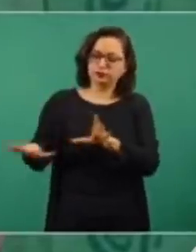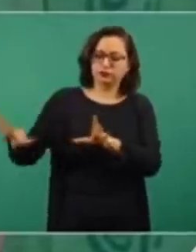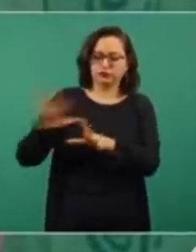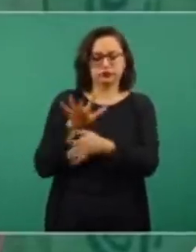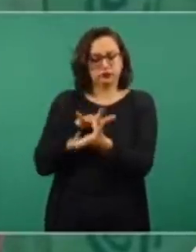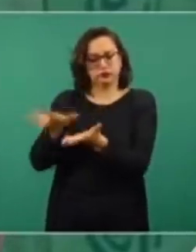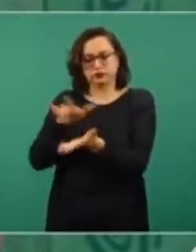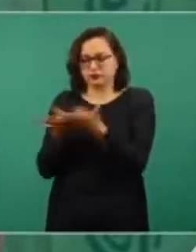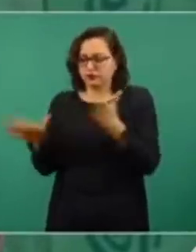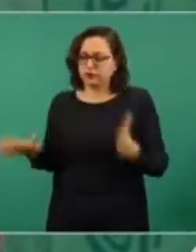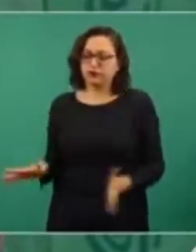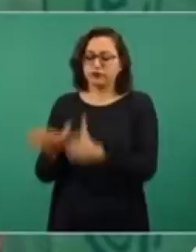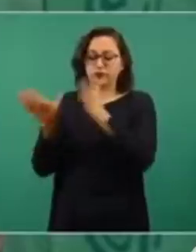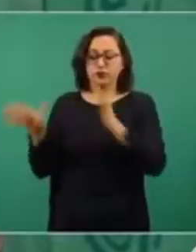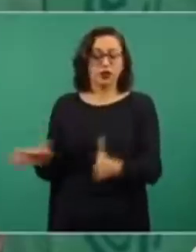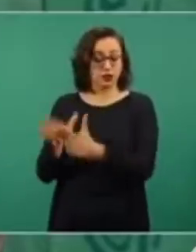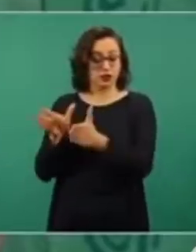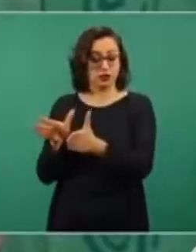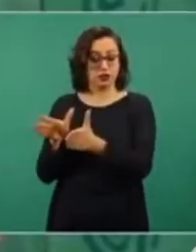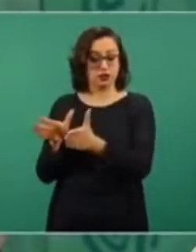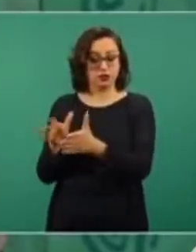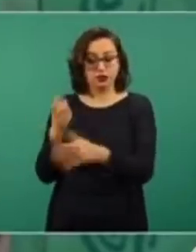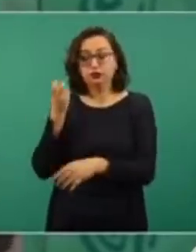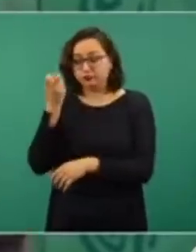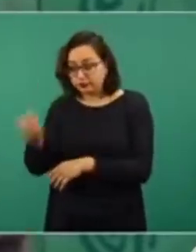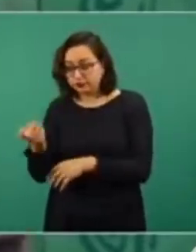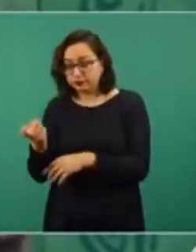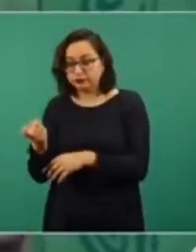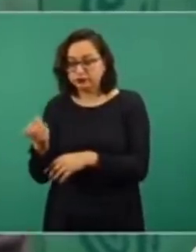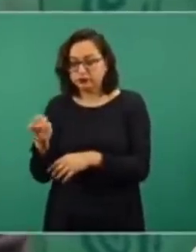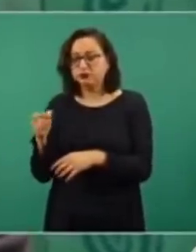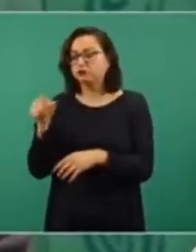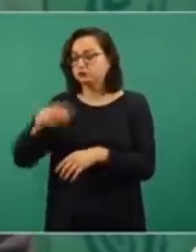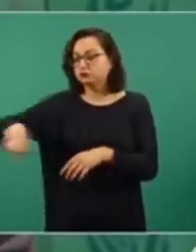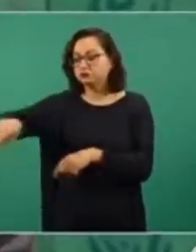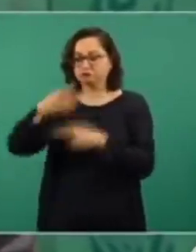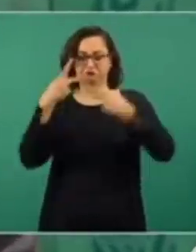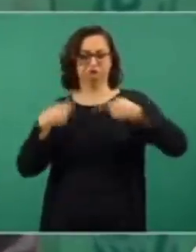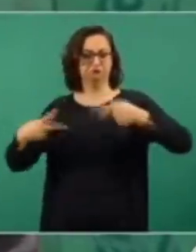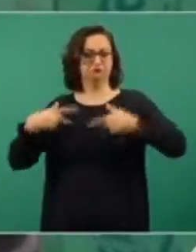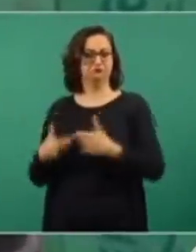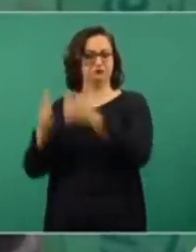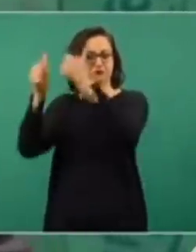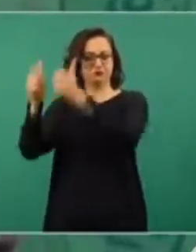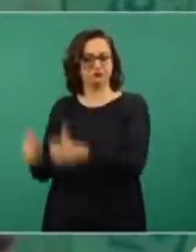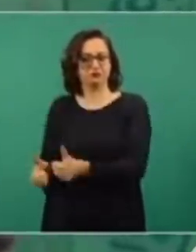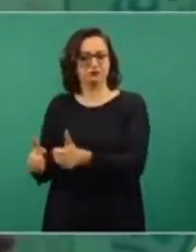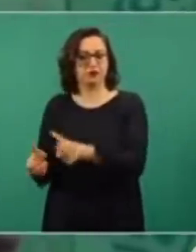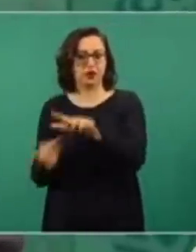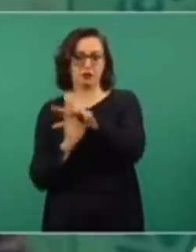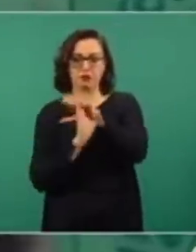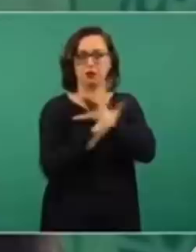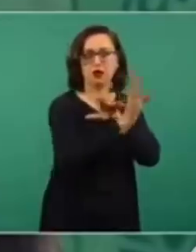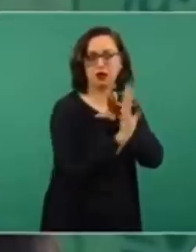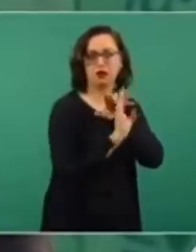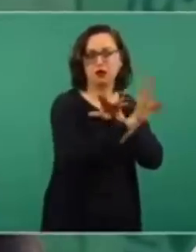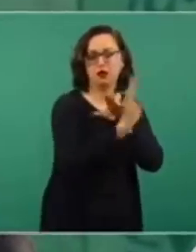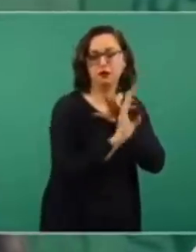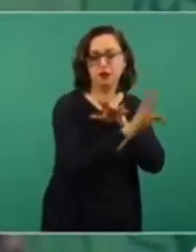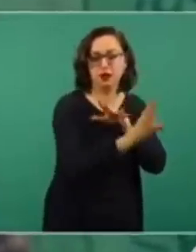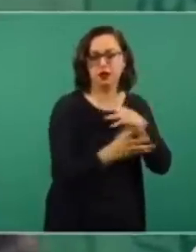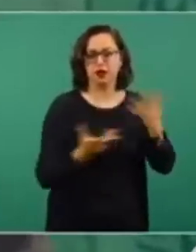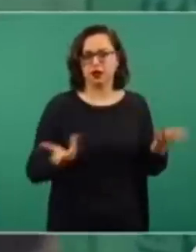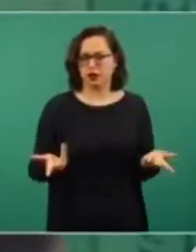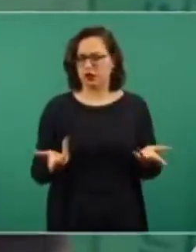gente no se va a Estados Unidos